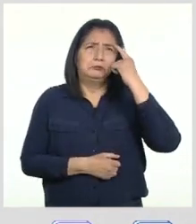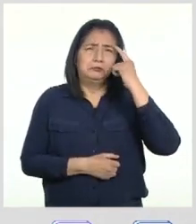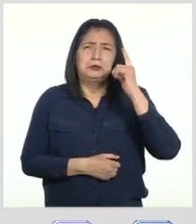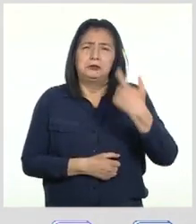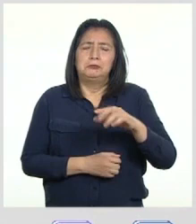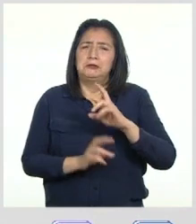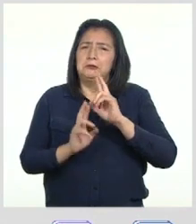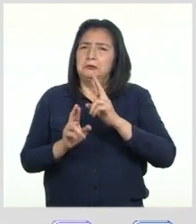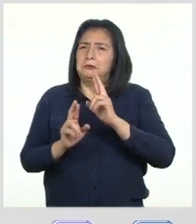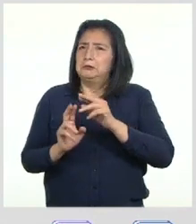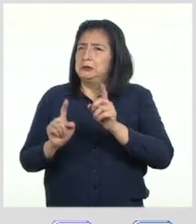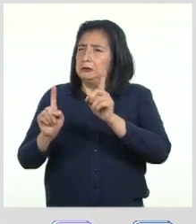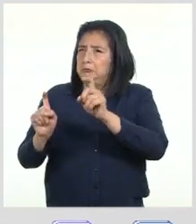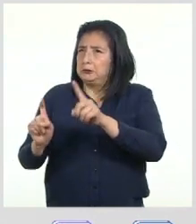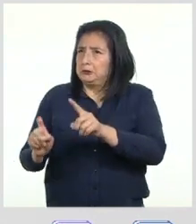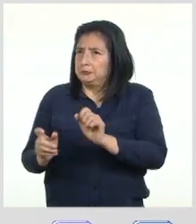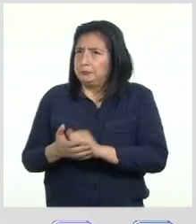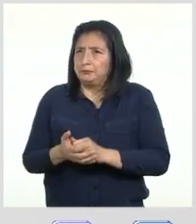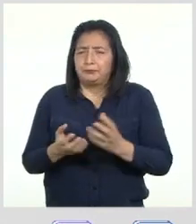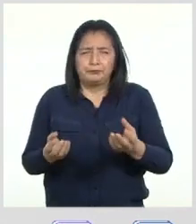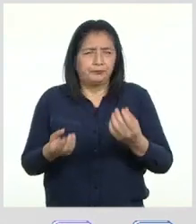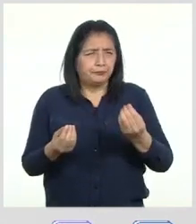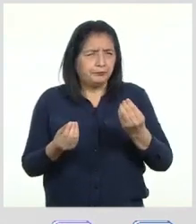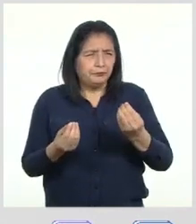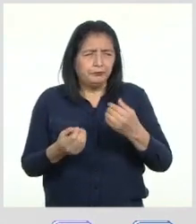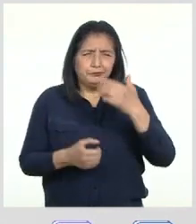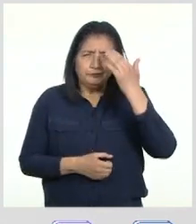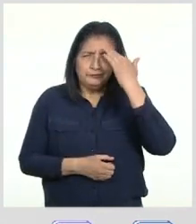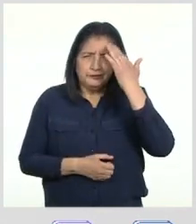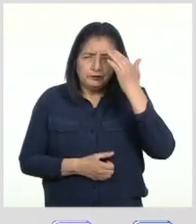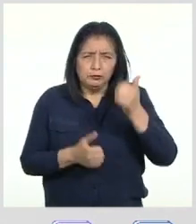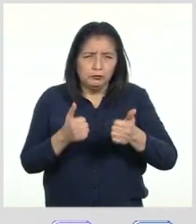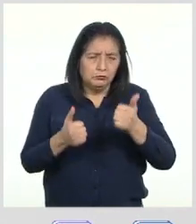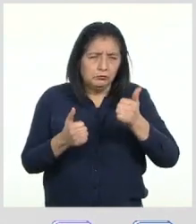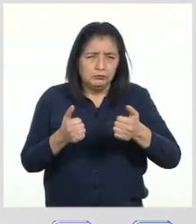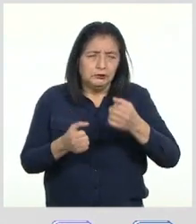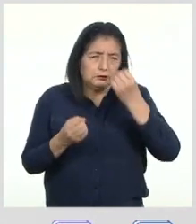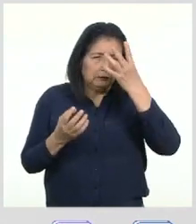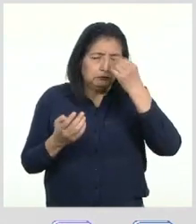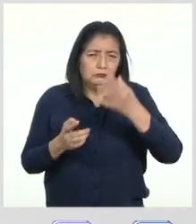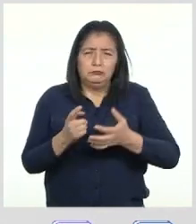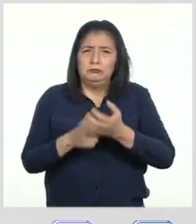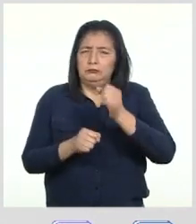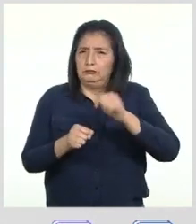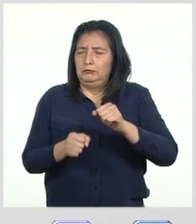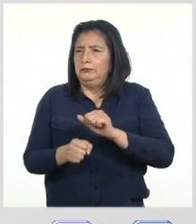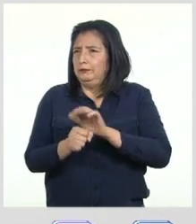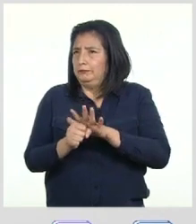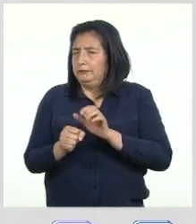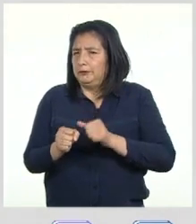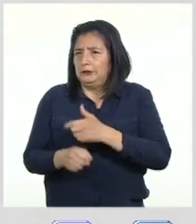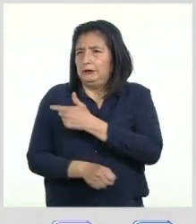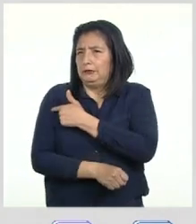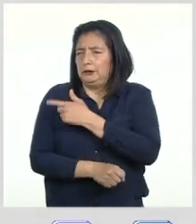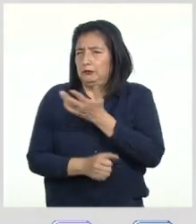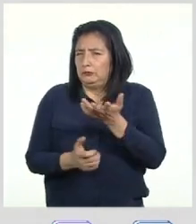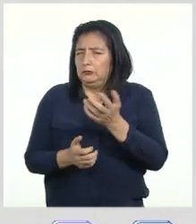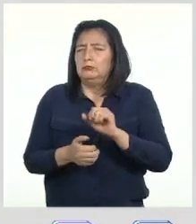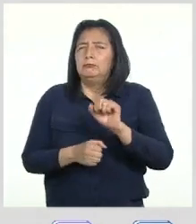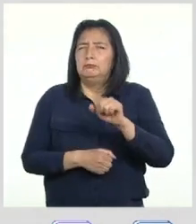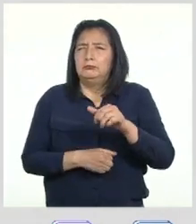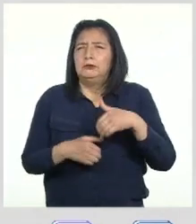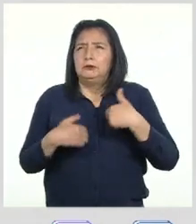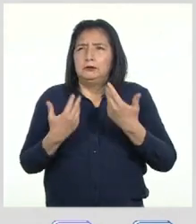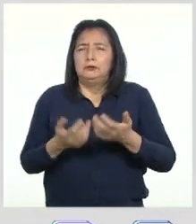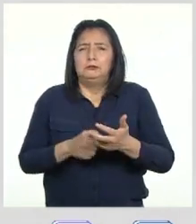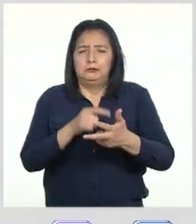que para responder a nuestra pregunta Cómo podemos identificar información confiable sobre el COVID-19 y la vacuna Debemos